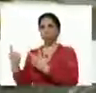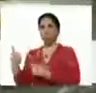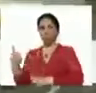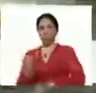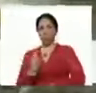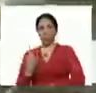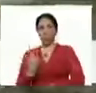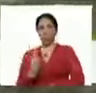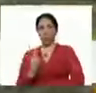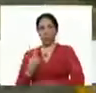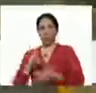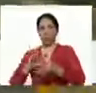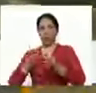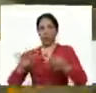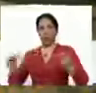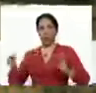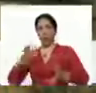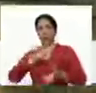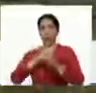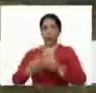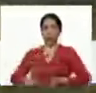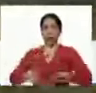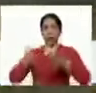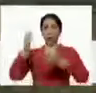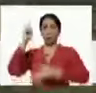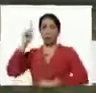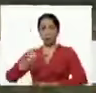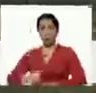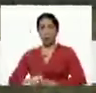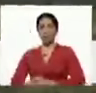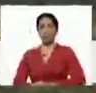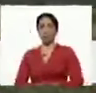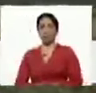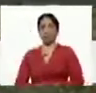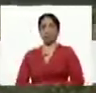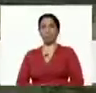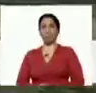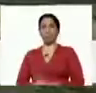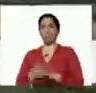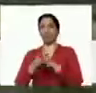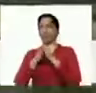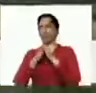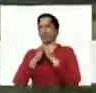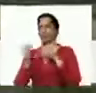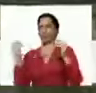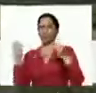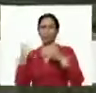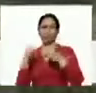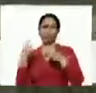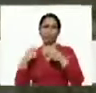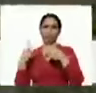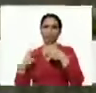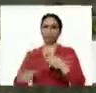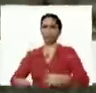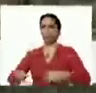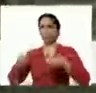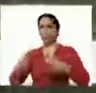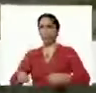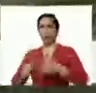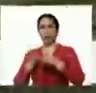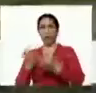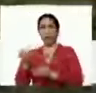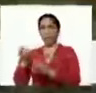solamente en la cadena de los CLAP, sino que también en todos los supermercados, todas las